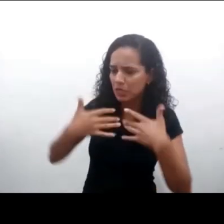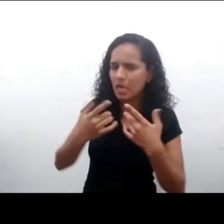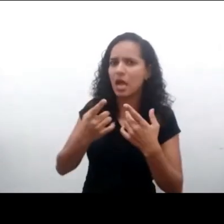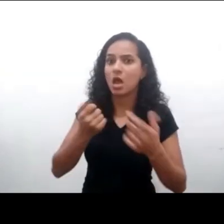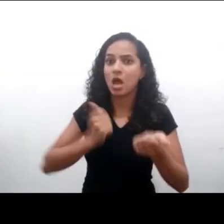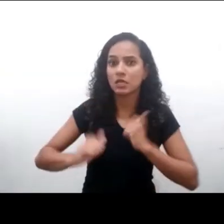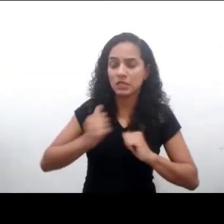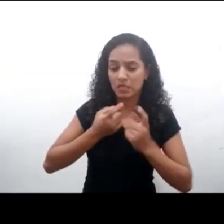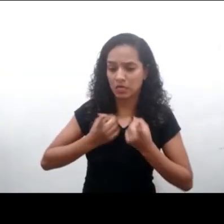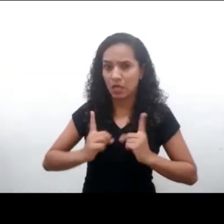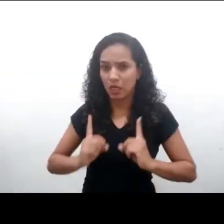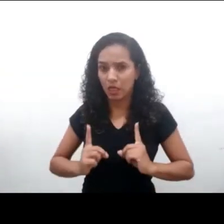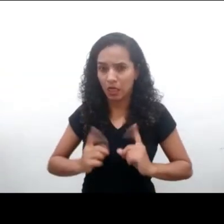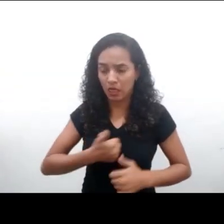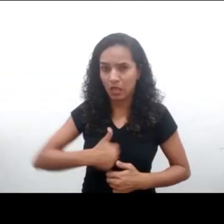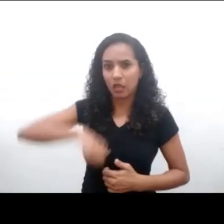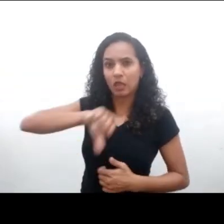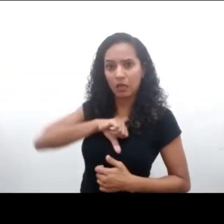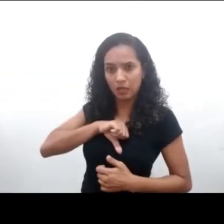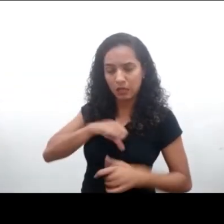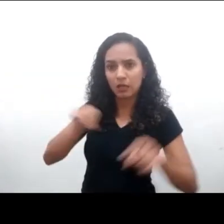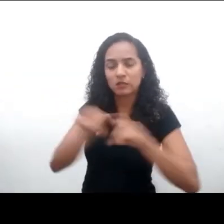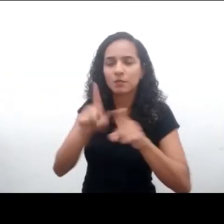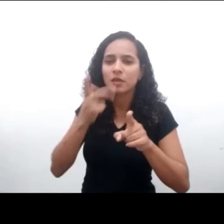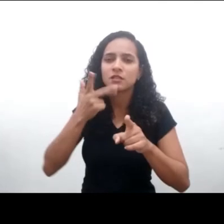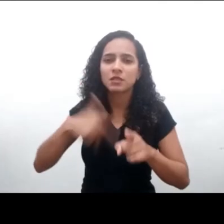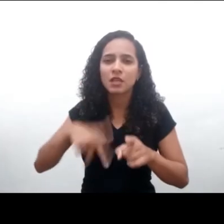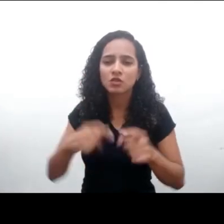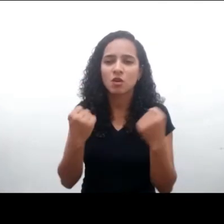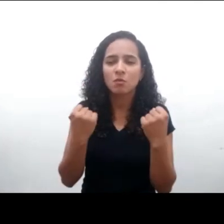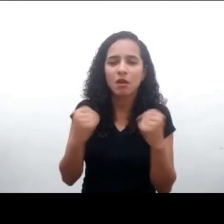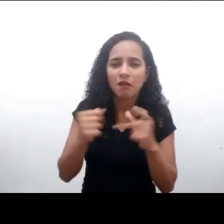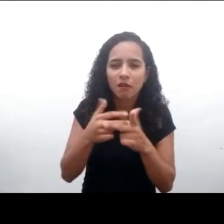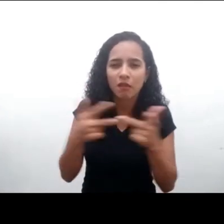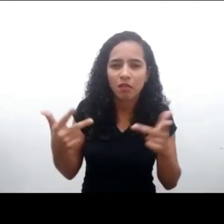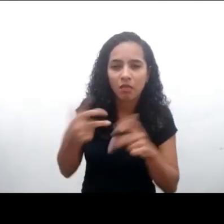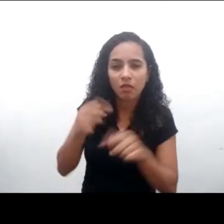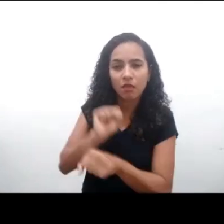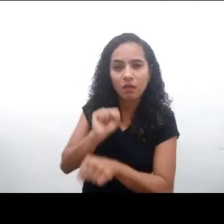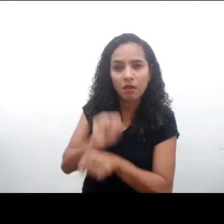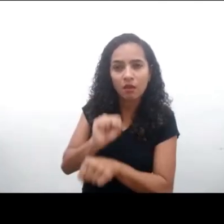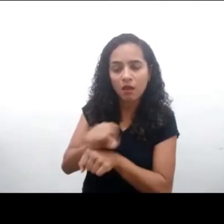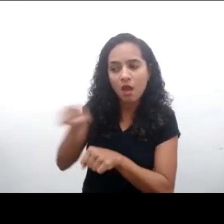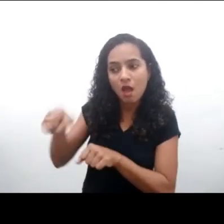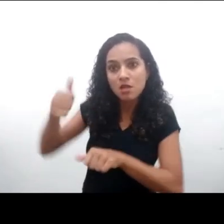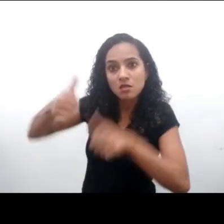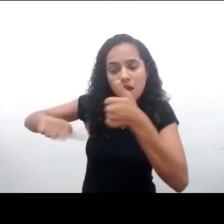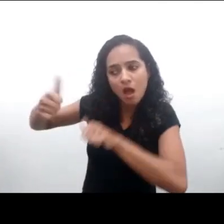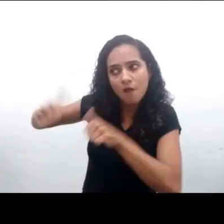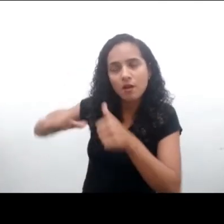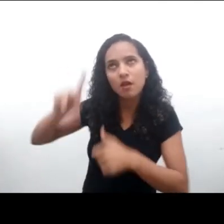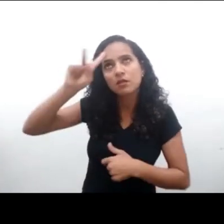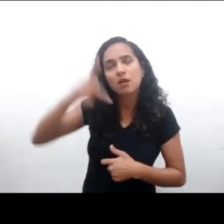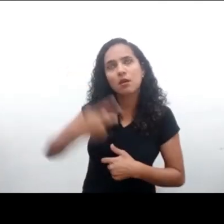la ansiedad, depresión, autoestima, comentarios sobre el sedentarismo y el uso excesivo de Internet. Ellos